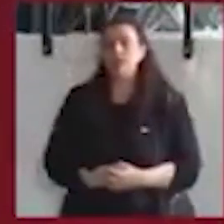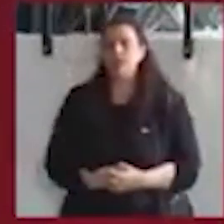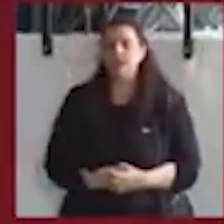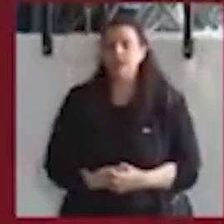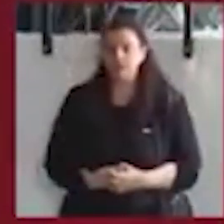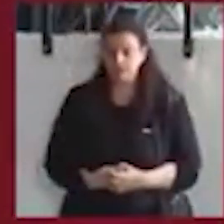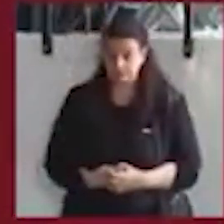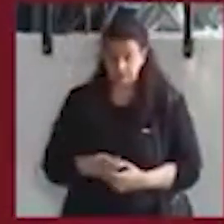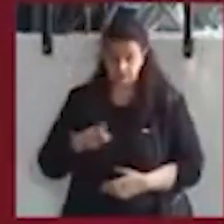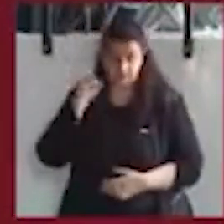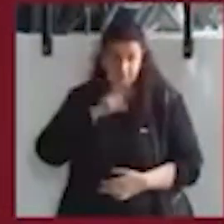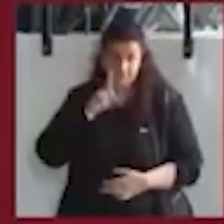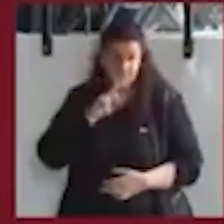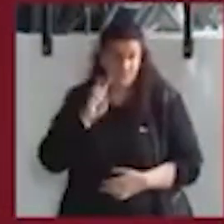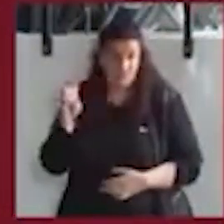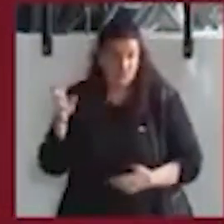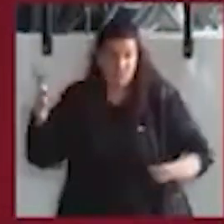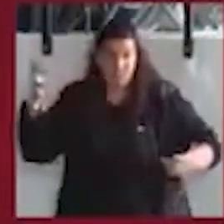Bueno, una gran mentira más de la oposición.